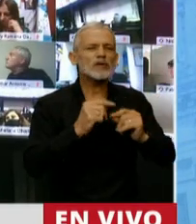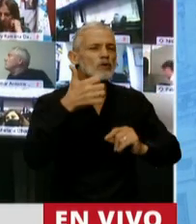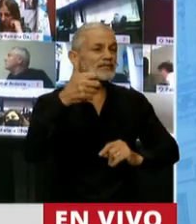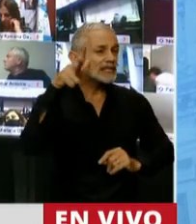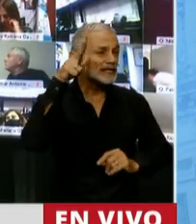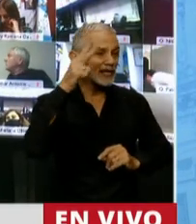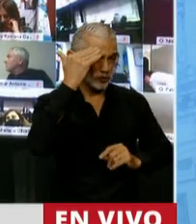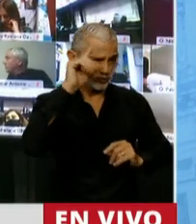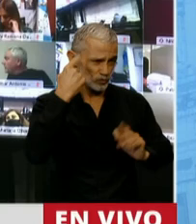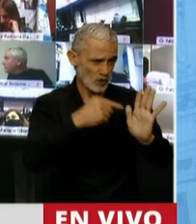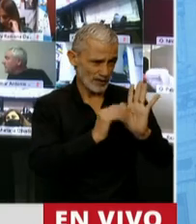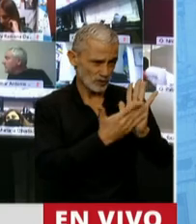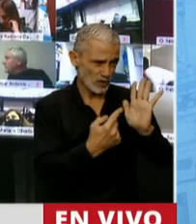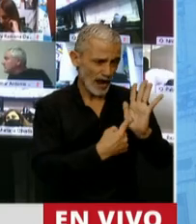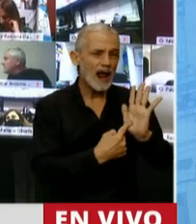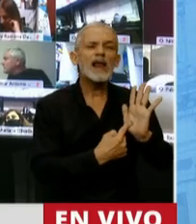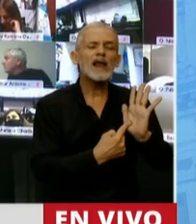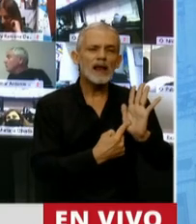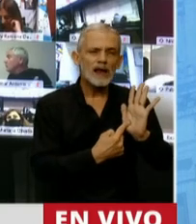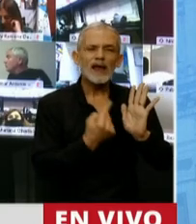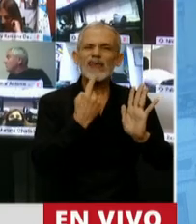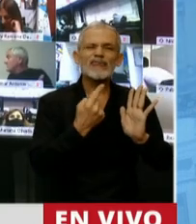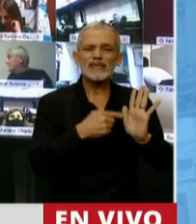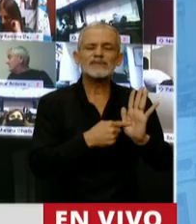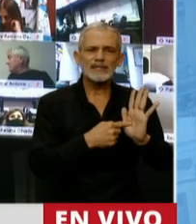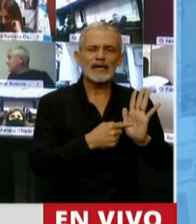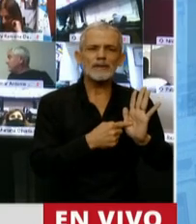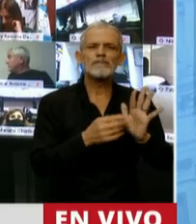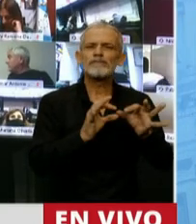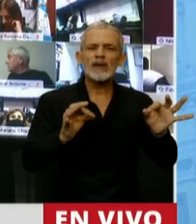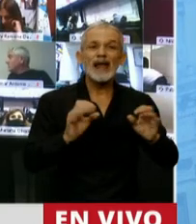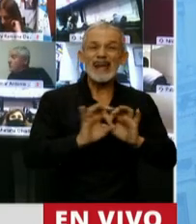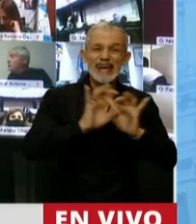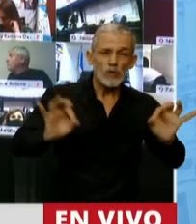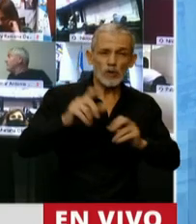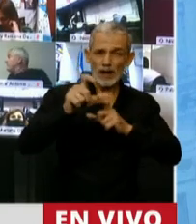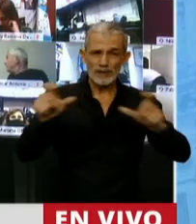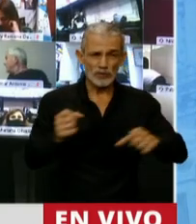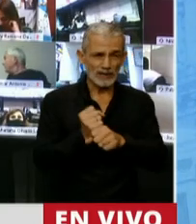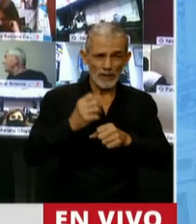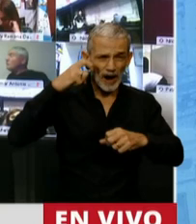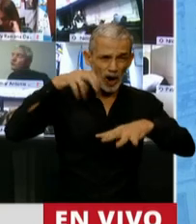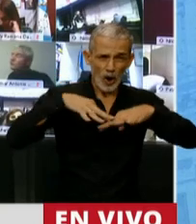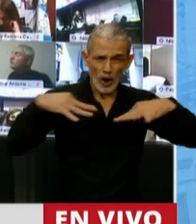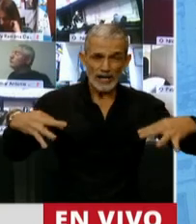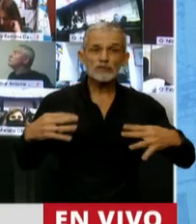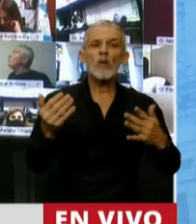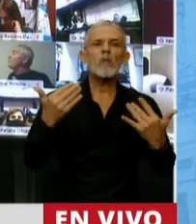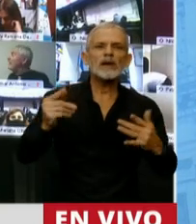68, cuando en su parte pertinente dice que ninguno de los miembros del Congreso puede ser